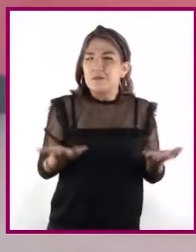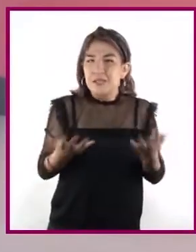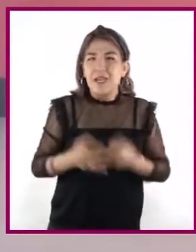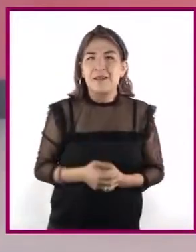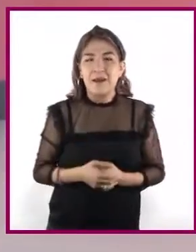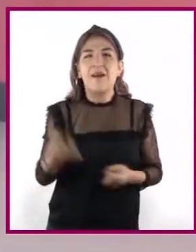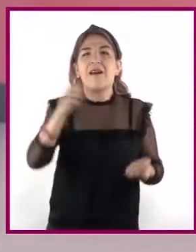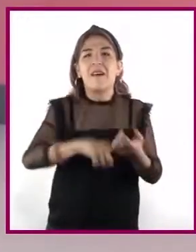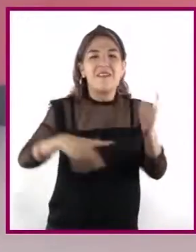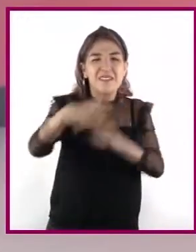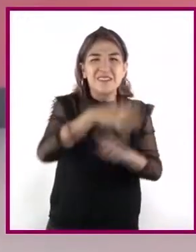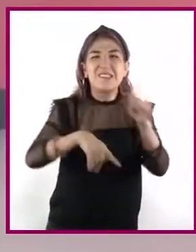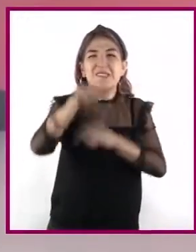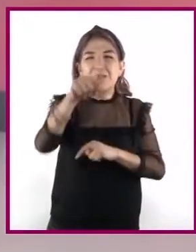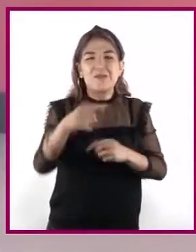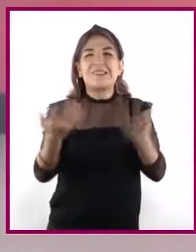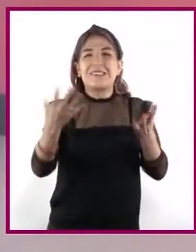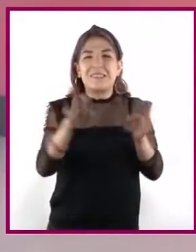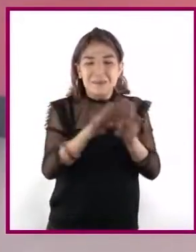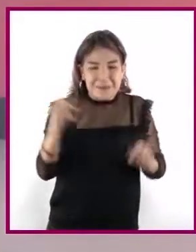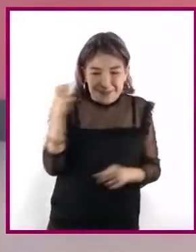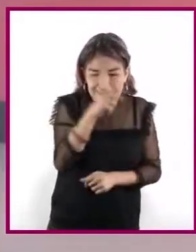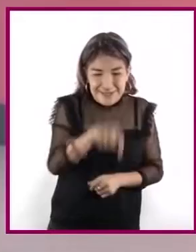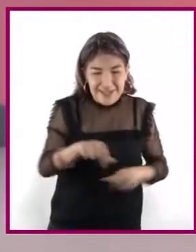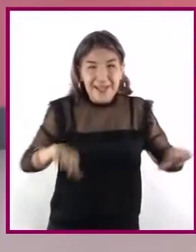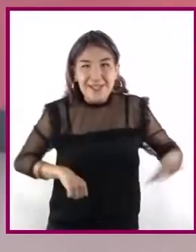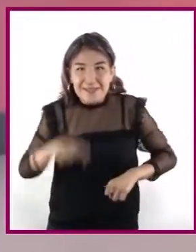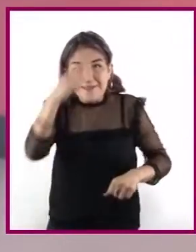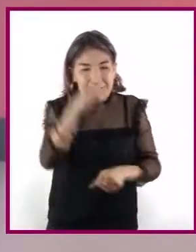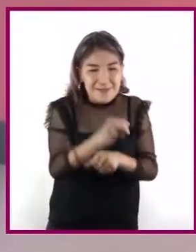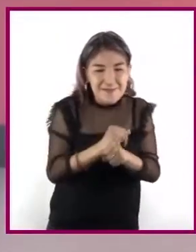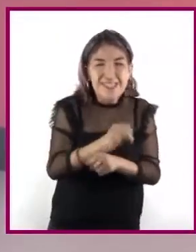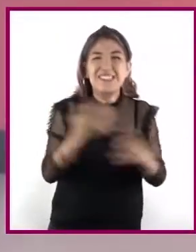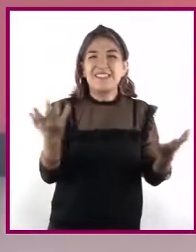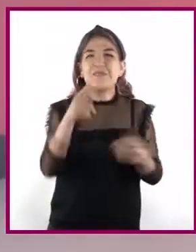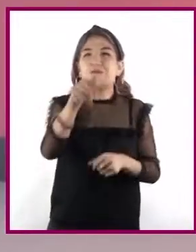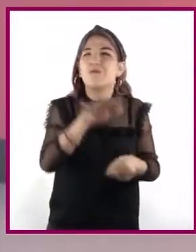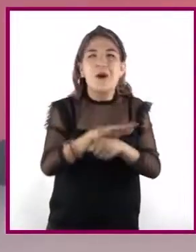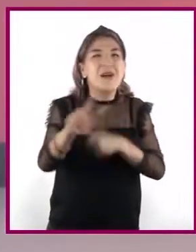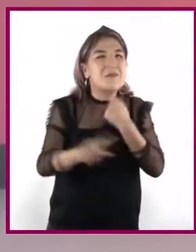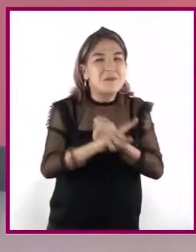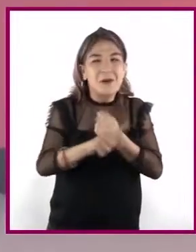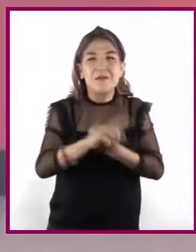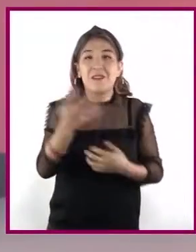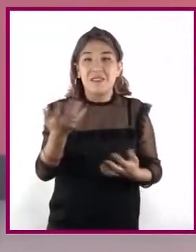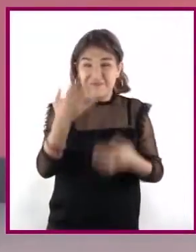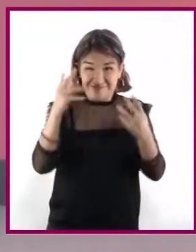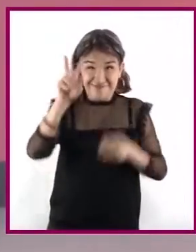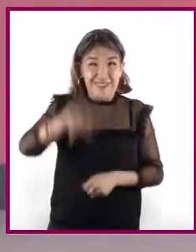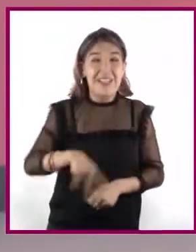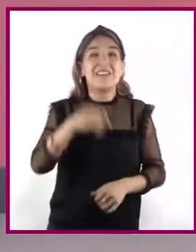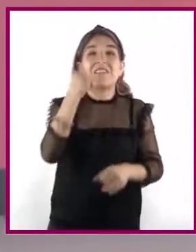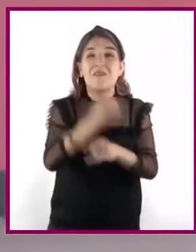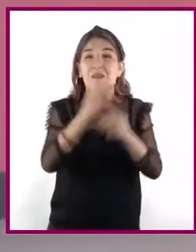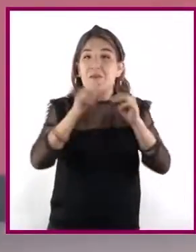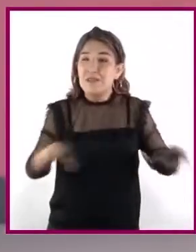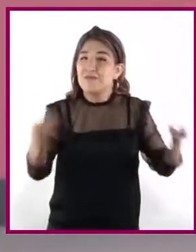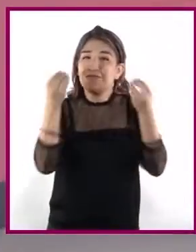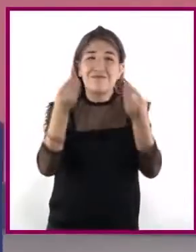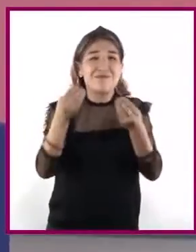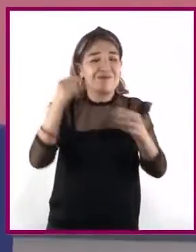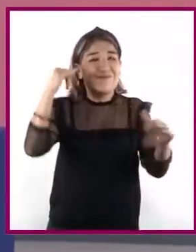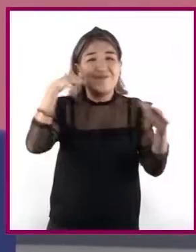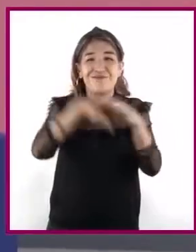problemas han enfrentado al realizar esta actividad? Actualmente la información es abundante, hasta excesiva,